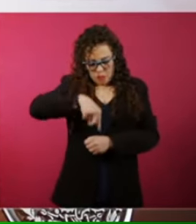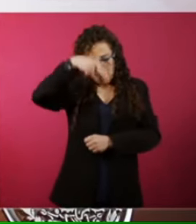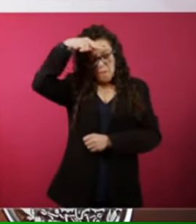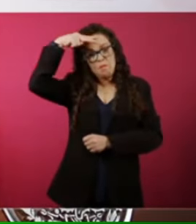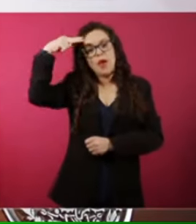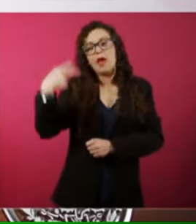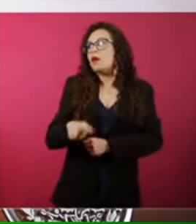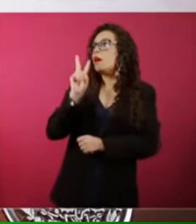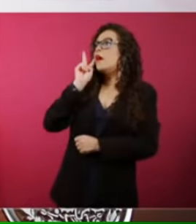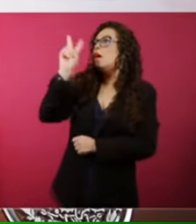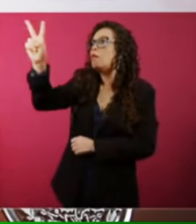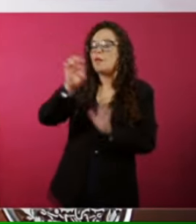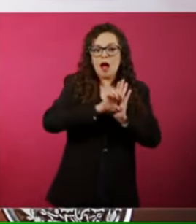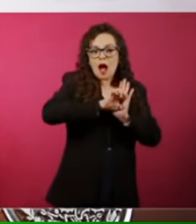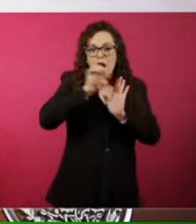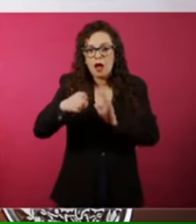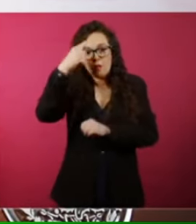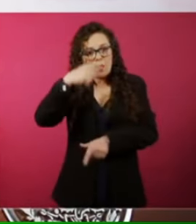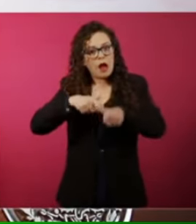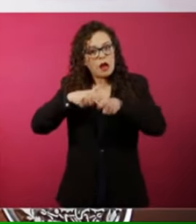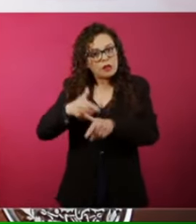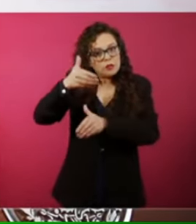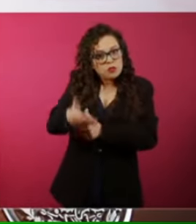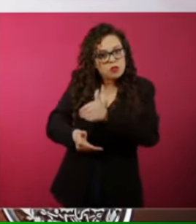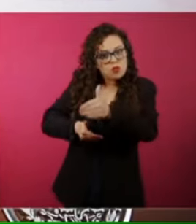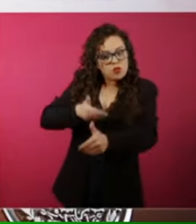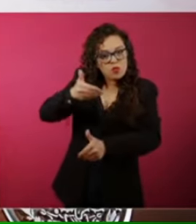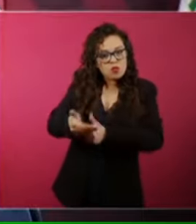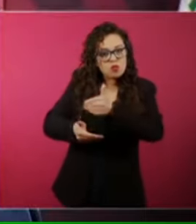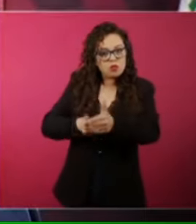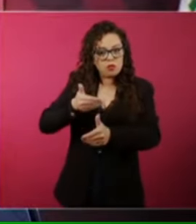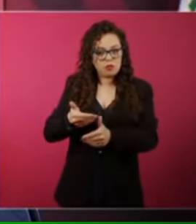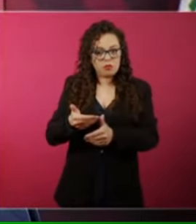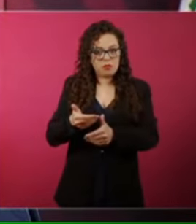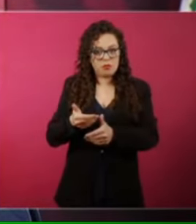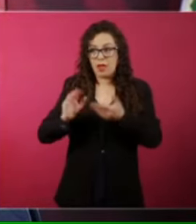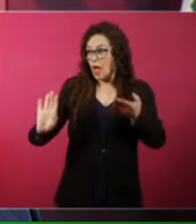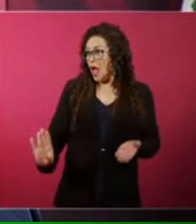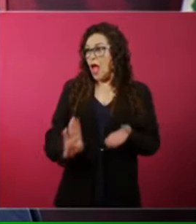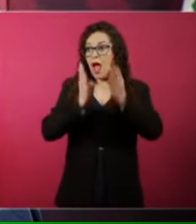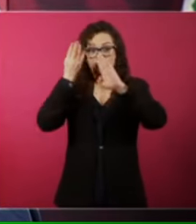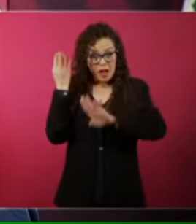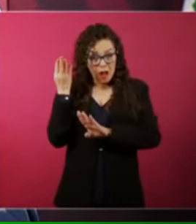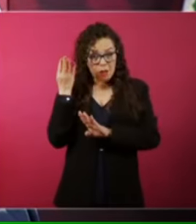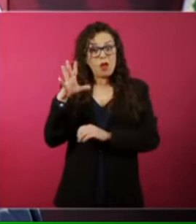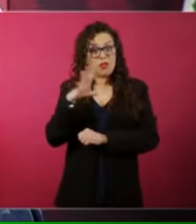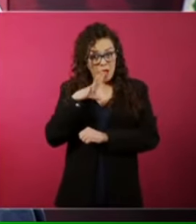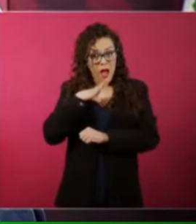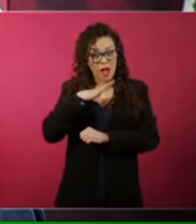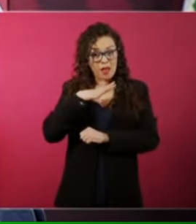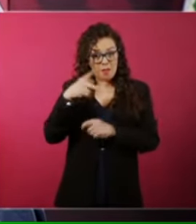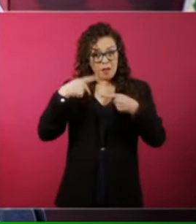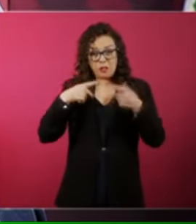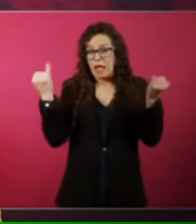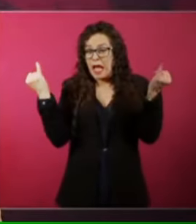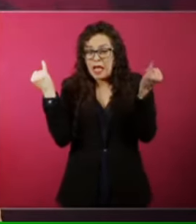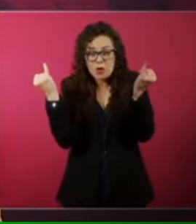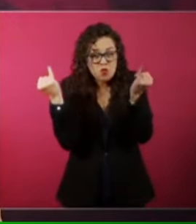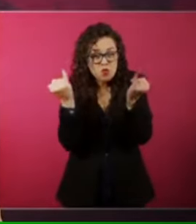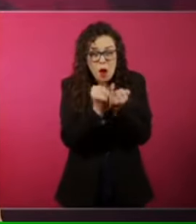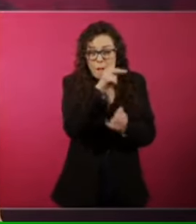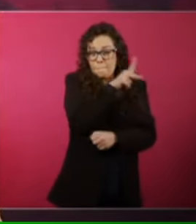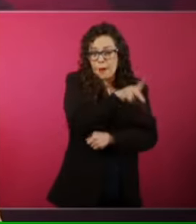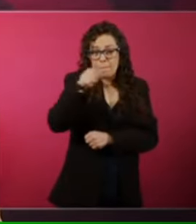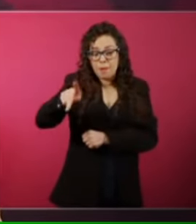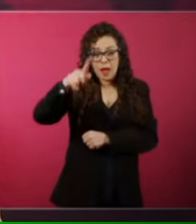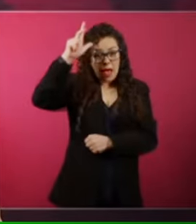No hay, repito, en el mundo, hidalgos y morelos, o son pocos, o